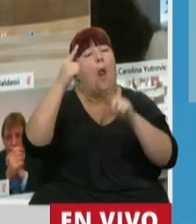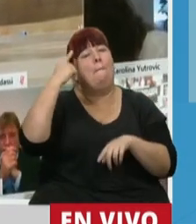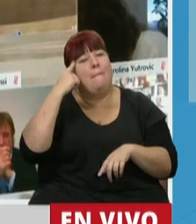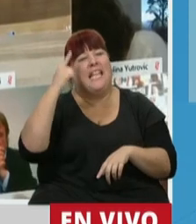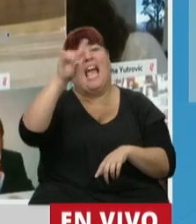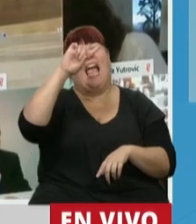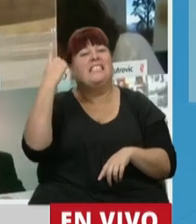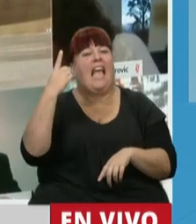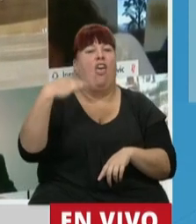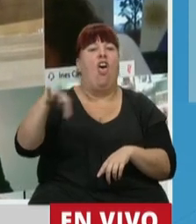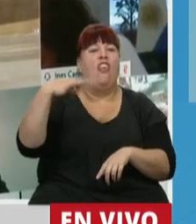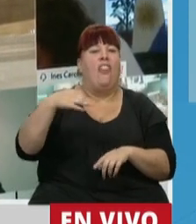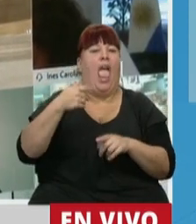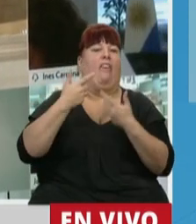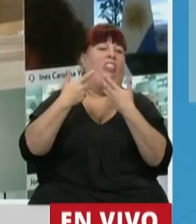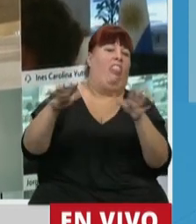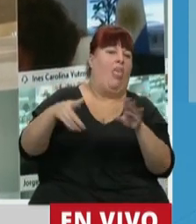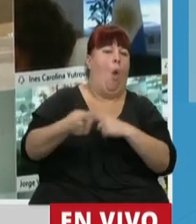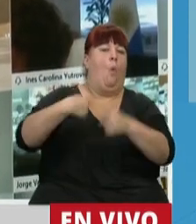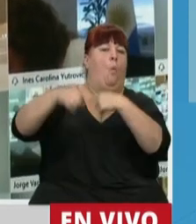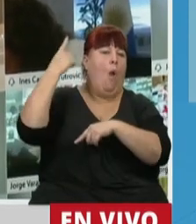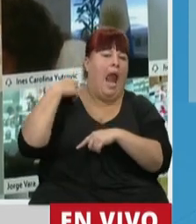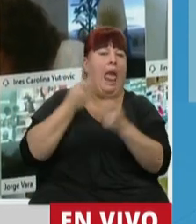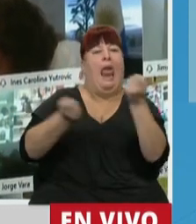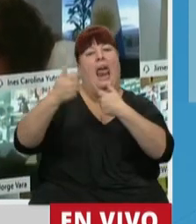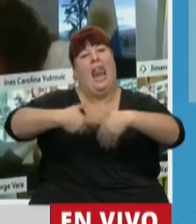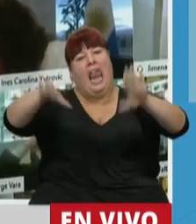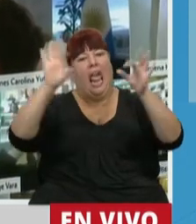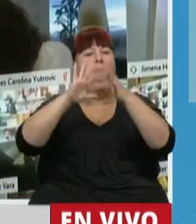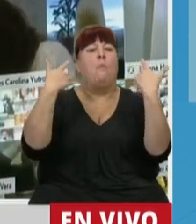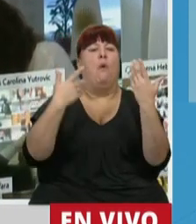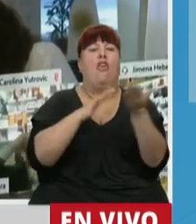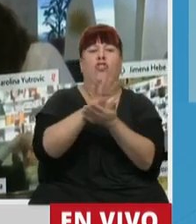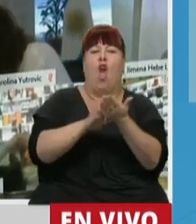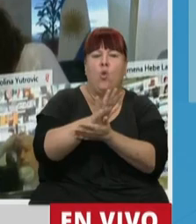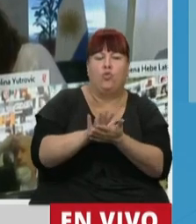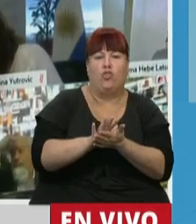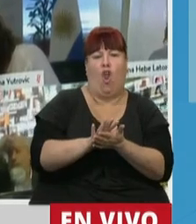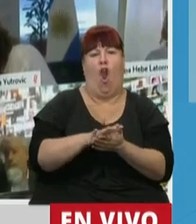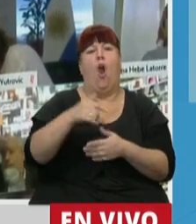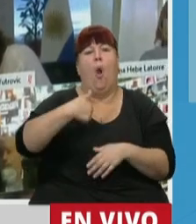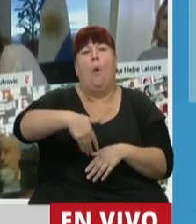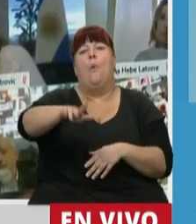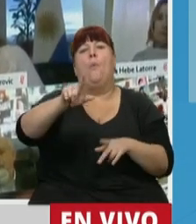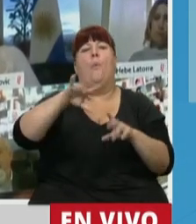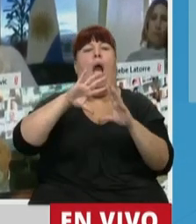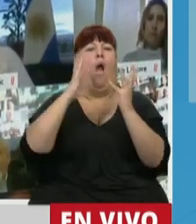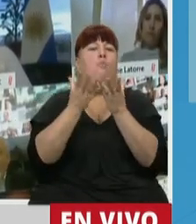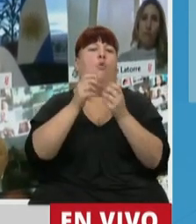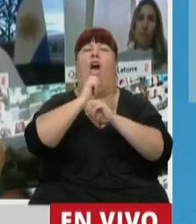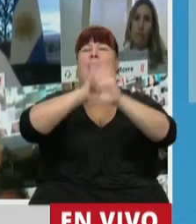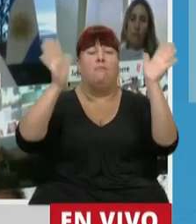que el Estado tenía que retroceder, que el libre mercado lo solucionaba todo, que íbamos al mundo de las